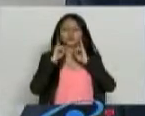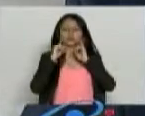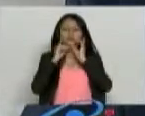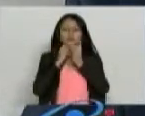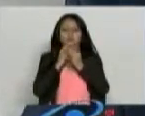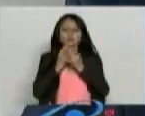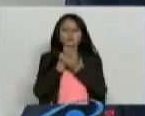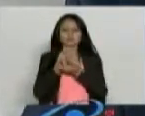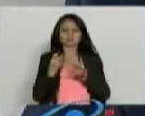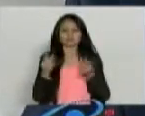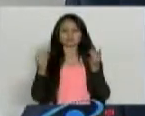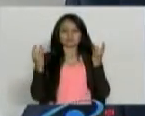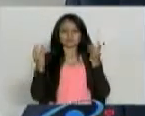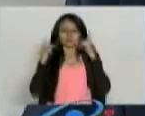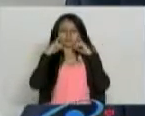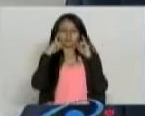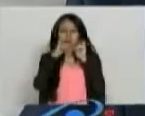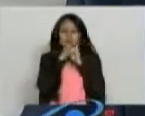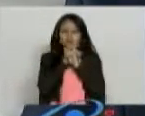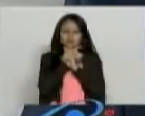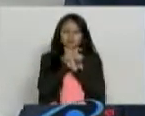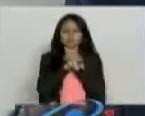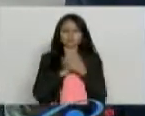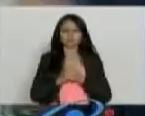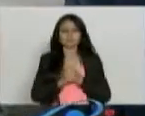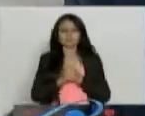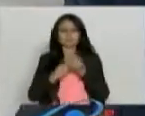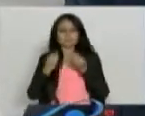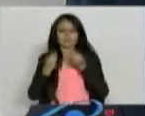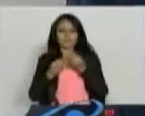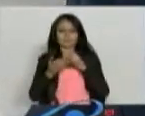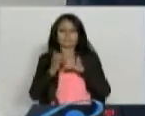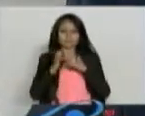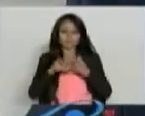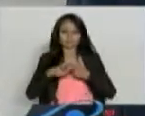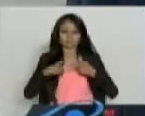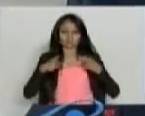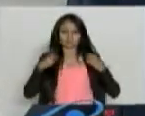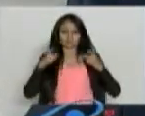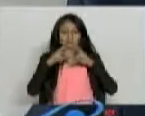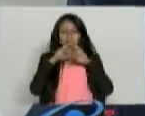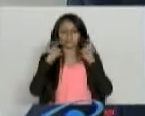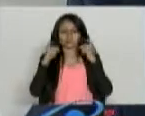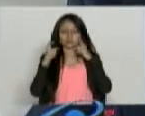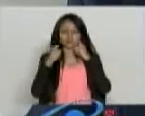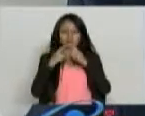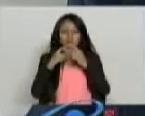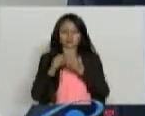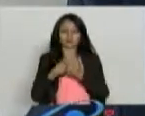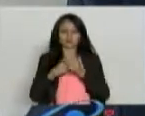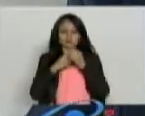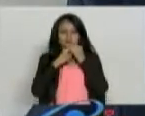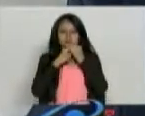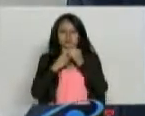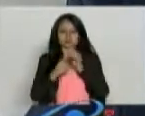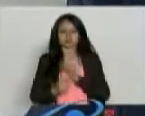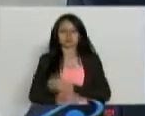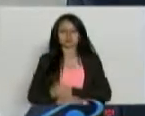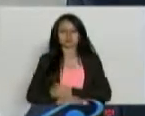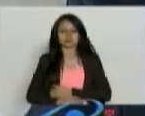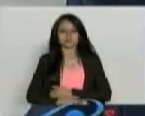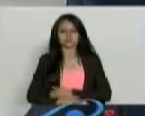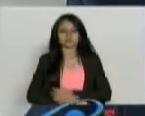Reto de 21 días de meditación con, creando abundancia, es el tema central, Deepak Chopra y Kala.